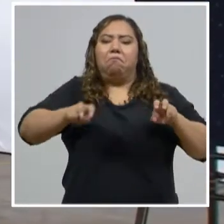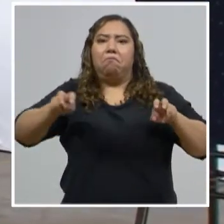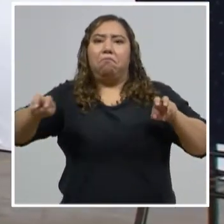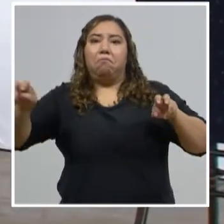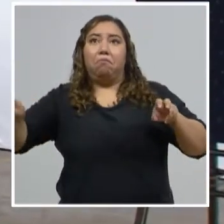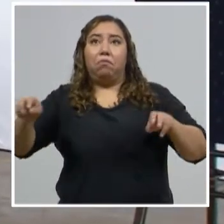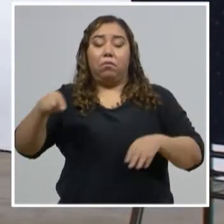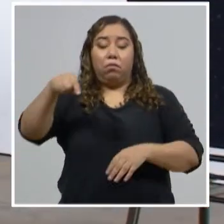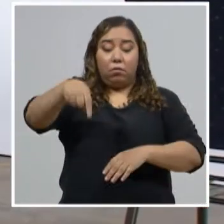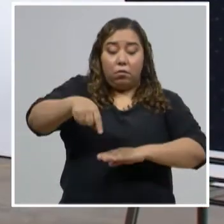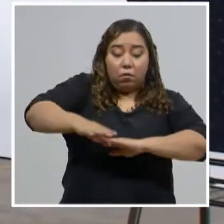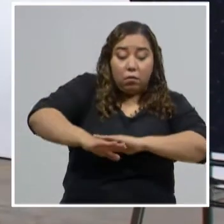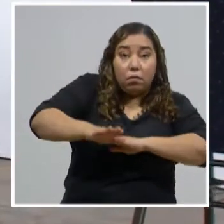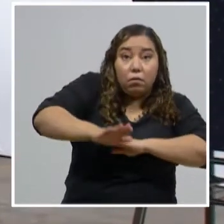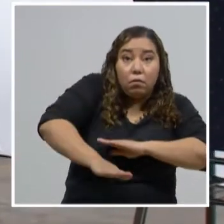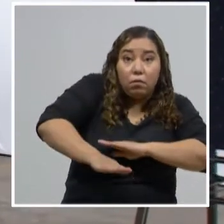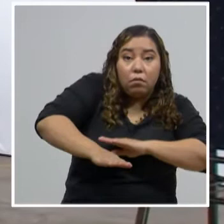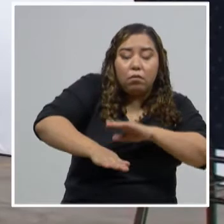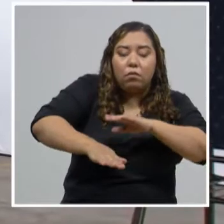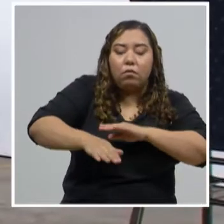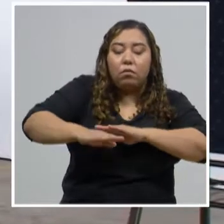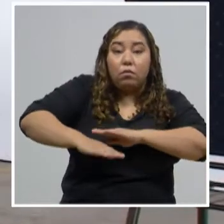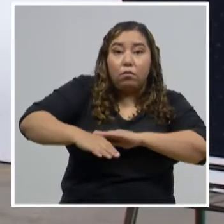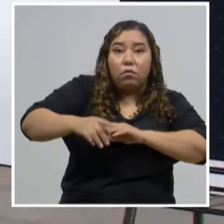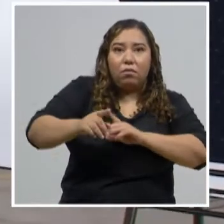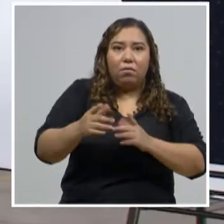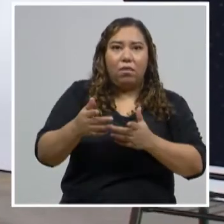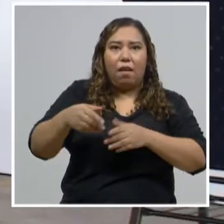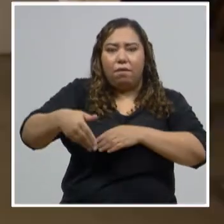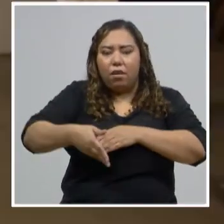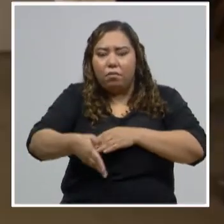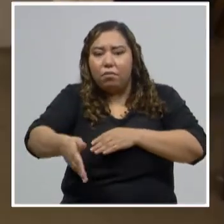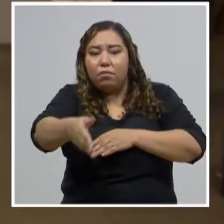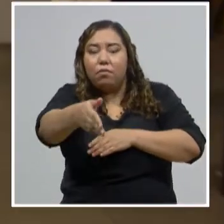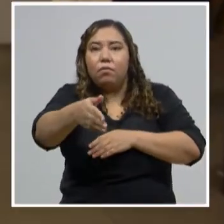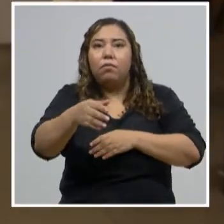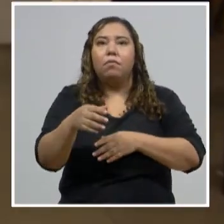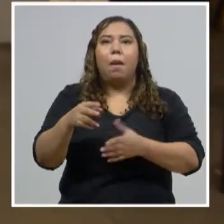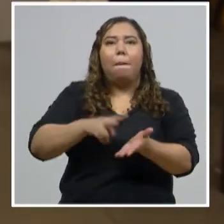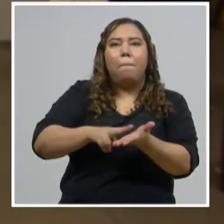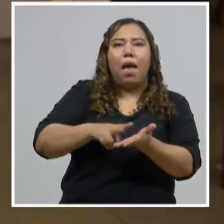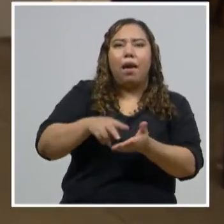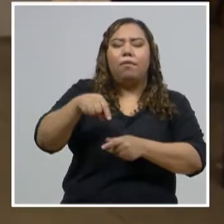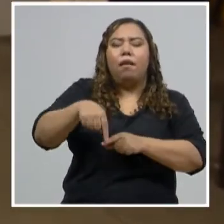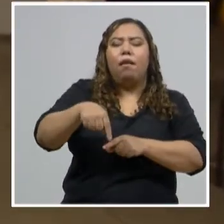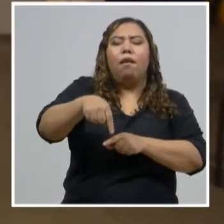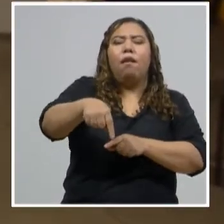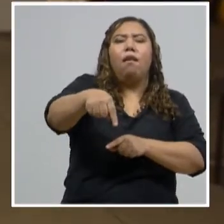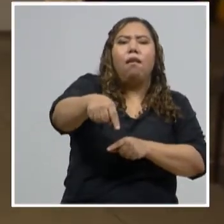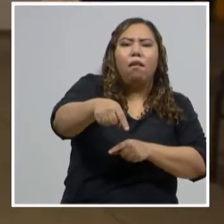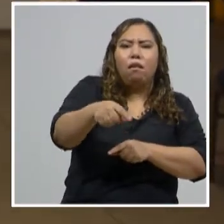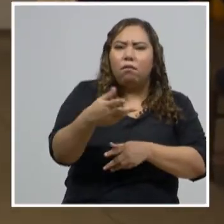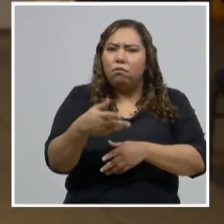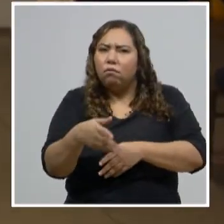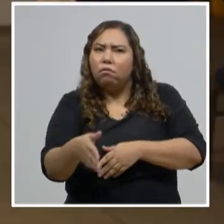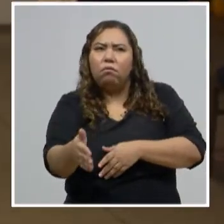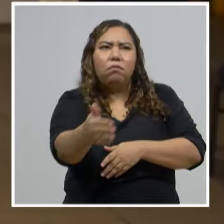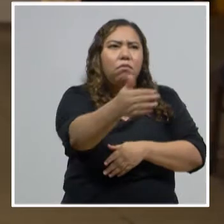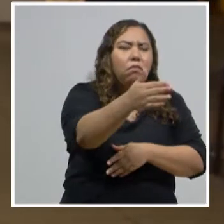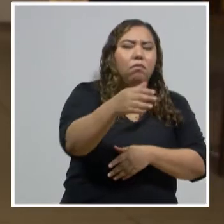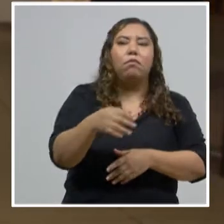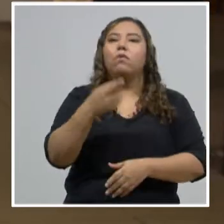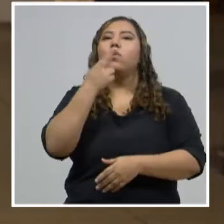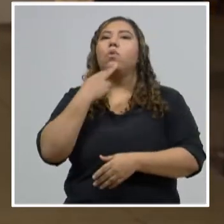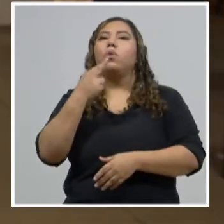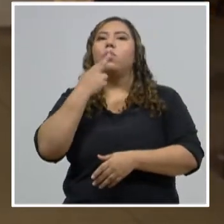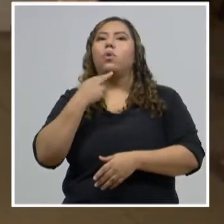suelo para que cada quien sepa cuál es la ruta que debe seguir. Una flecha verde para área de espera, una ruta roja es para laboratorio